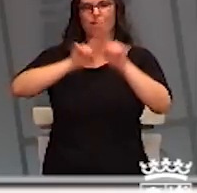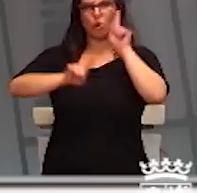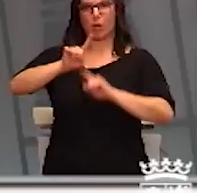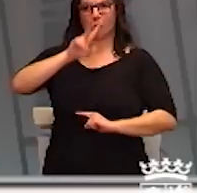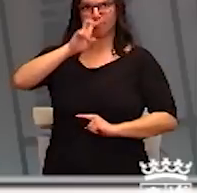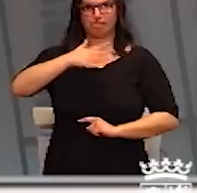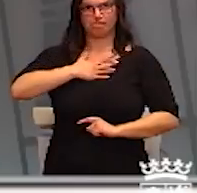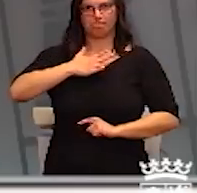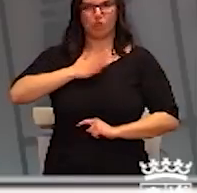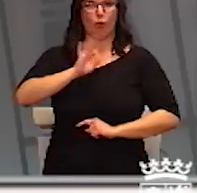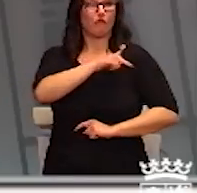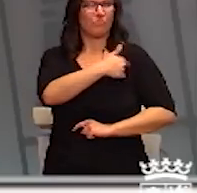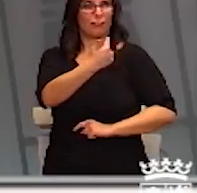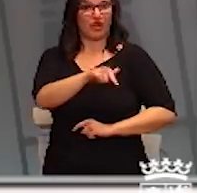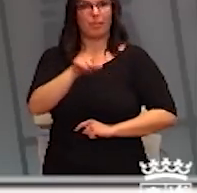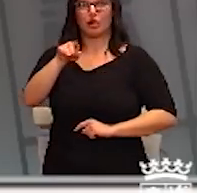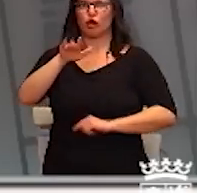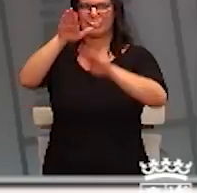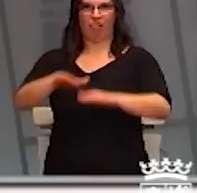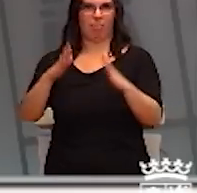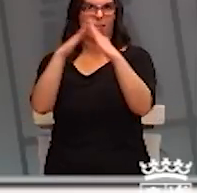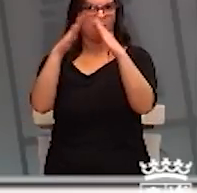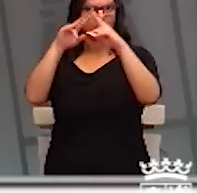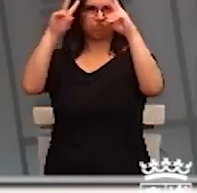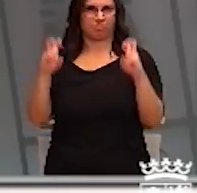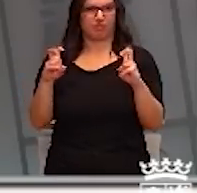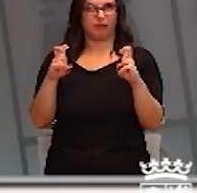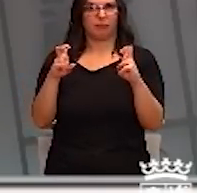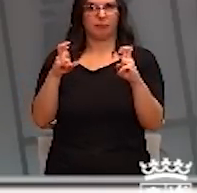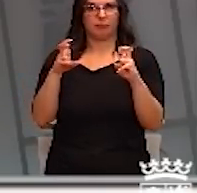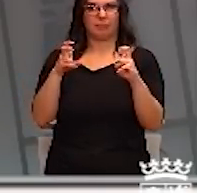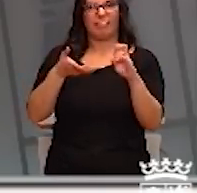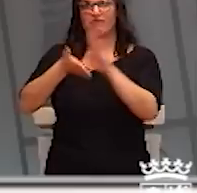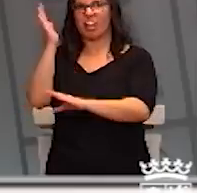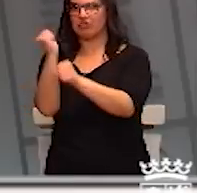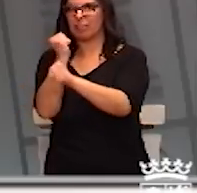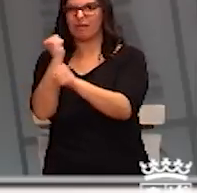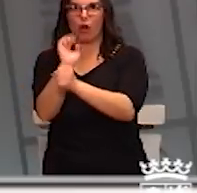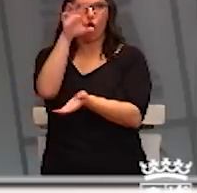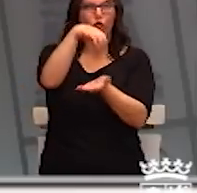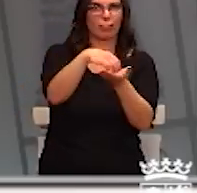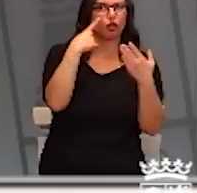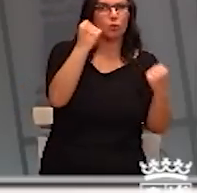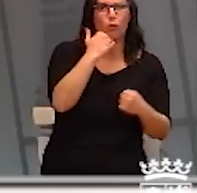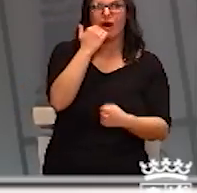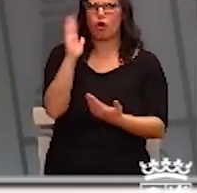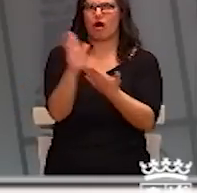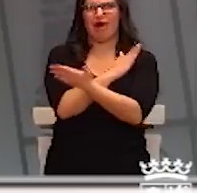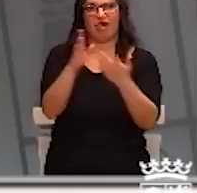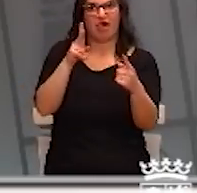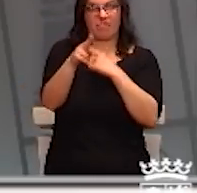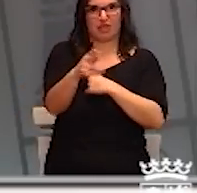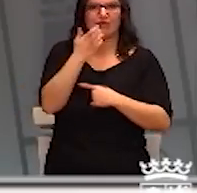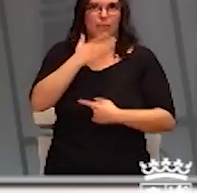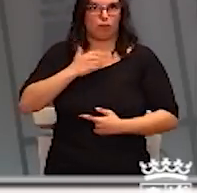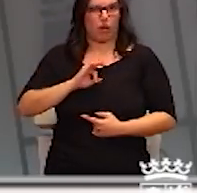y o fiebre que permanezcan en su domicilio, evitando acudir al lugar de trabajo y a los centros sanitarios siempre que su situación clínica lo permita.